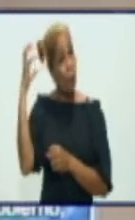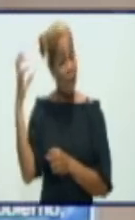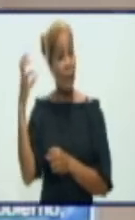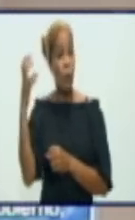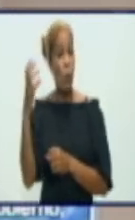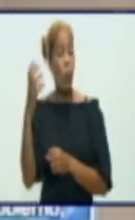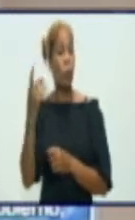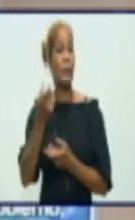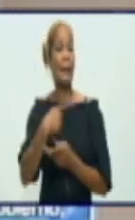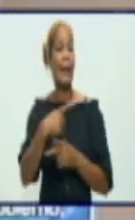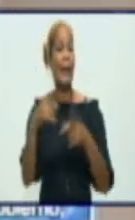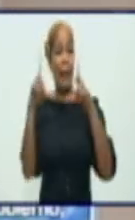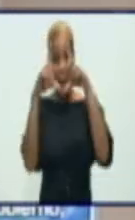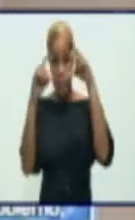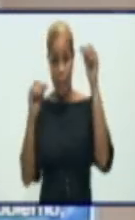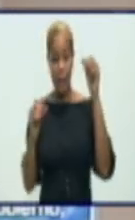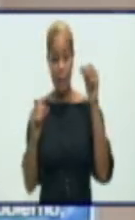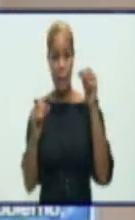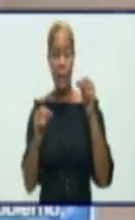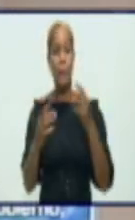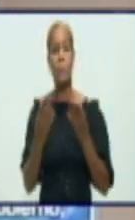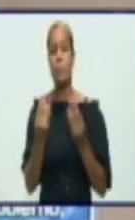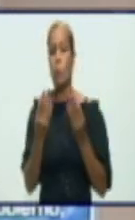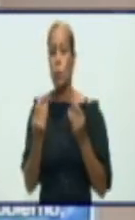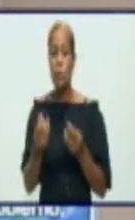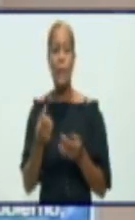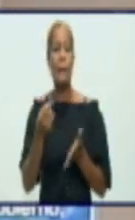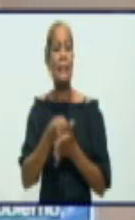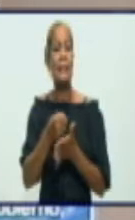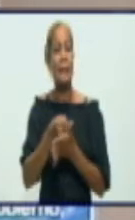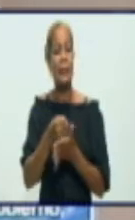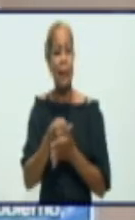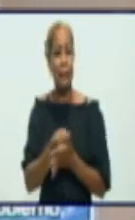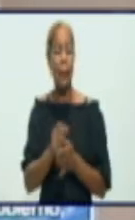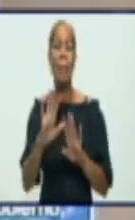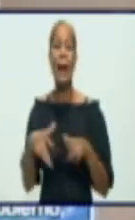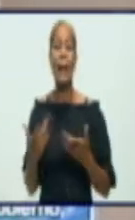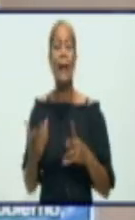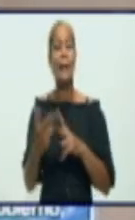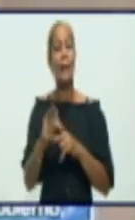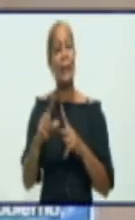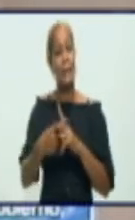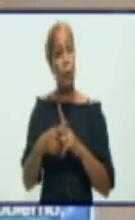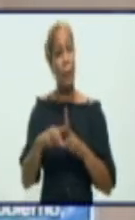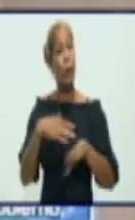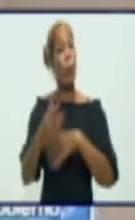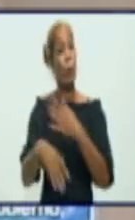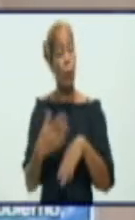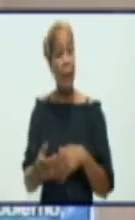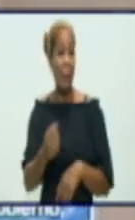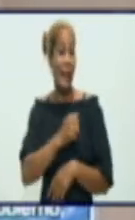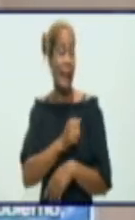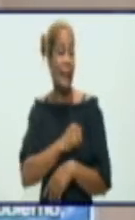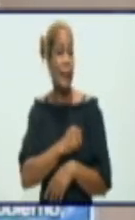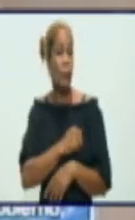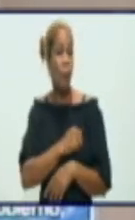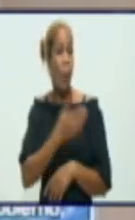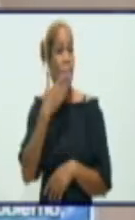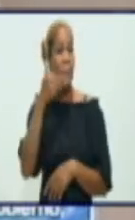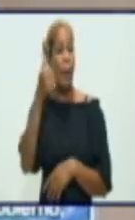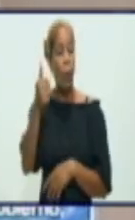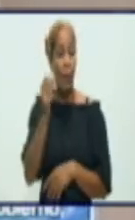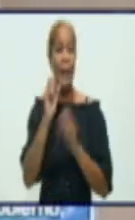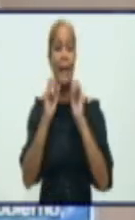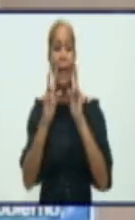una videoconferencia para atender los problemas de la COVID, queriendo salvar la vida de nuestro pueblo, como